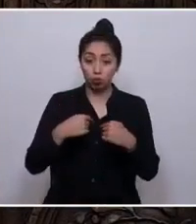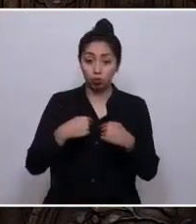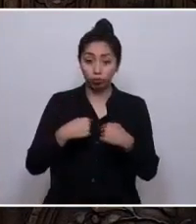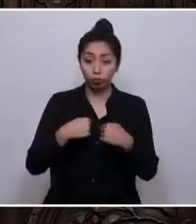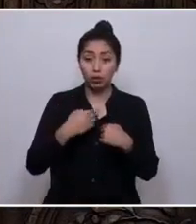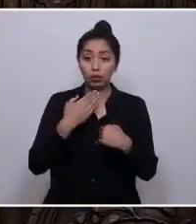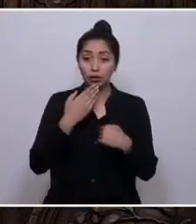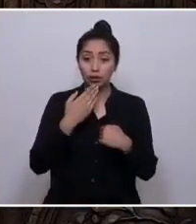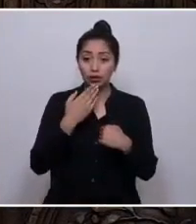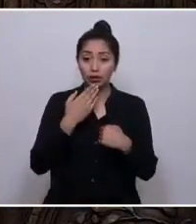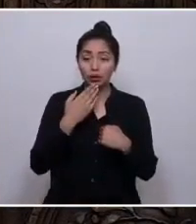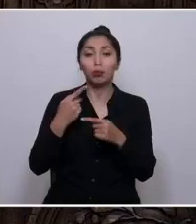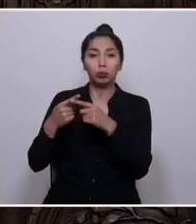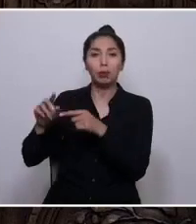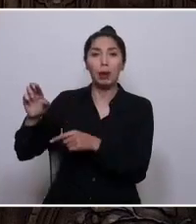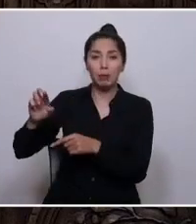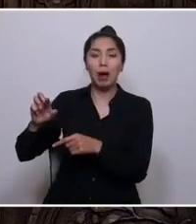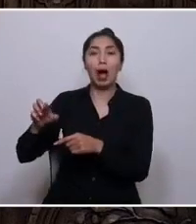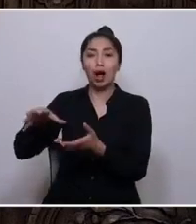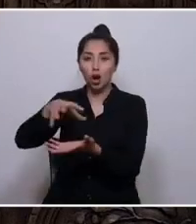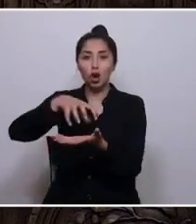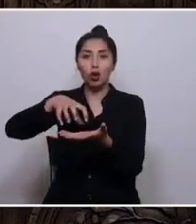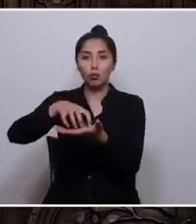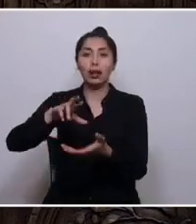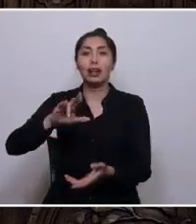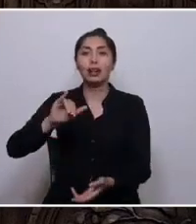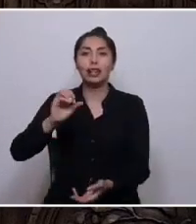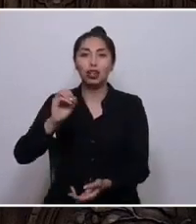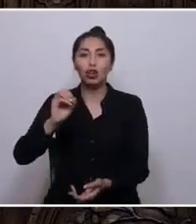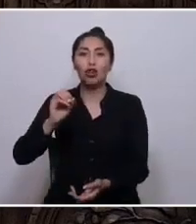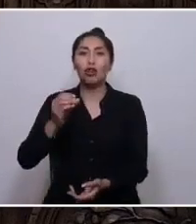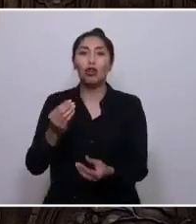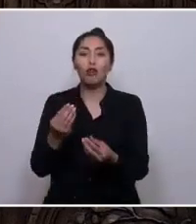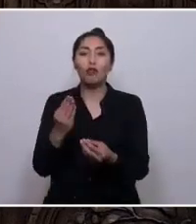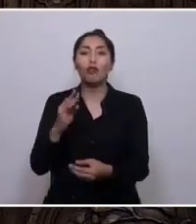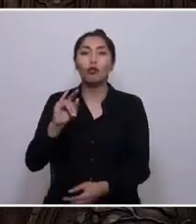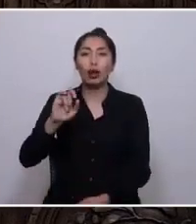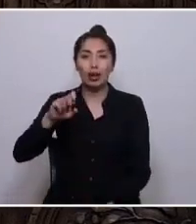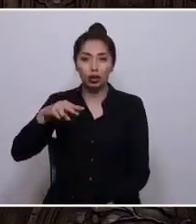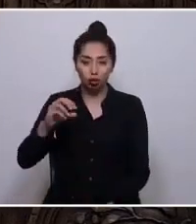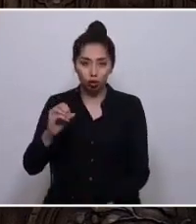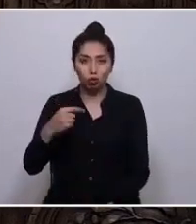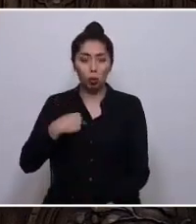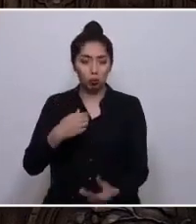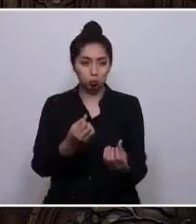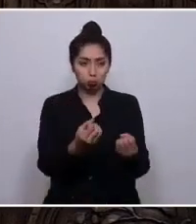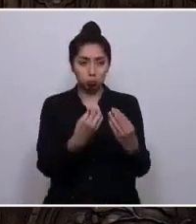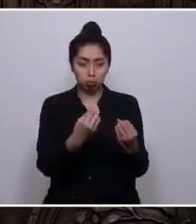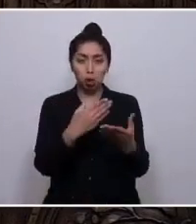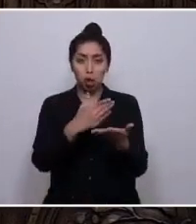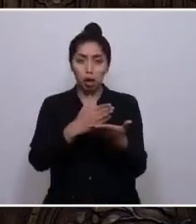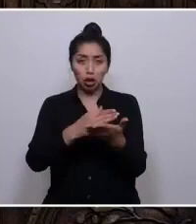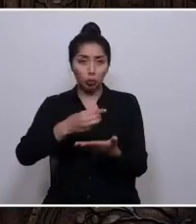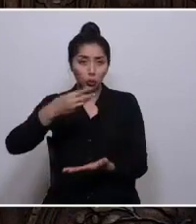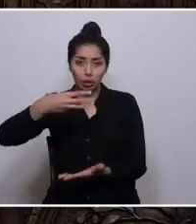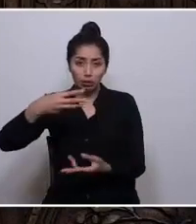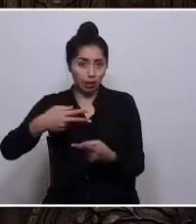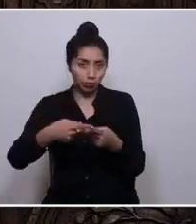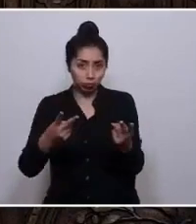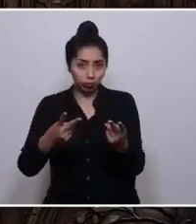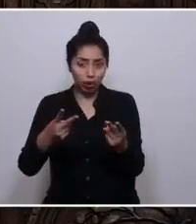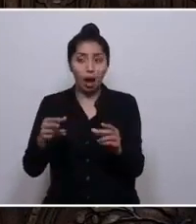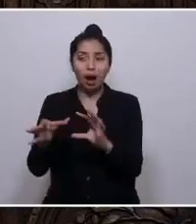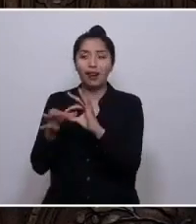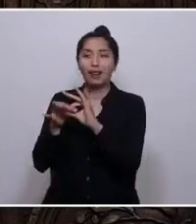proviene de la comuna de Río Bueno. Me eduqué en colegios municipales y pude, gracias al esfuerzo de mis padres